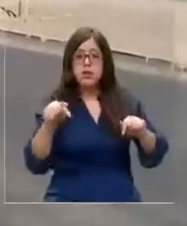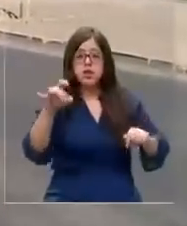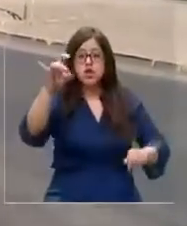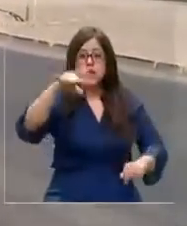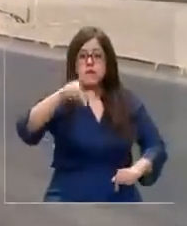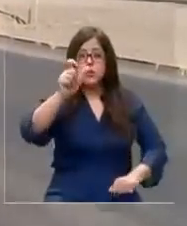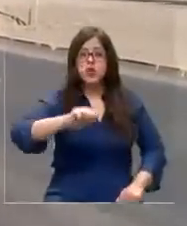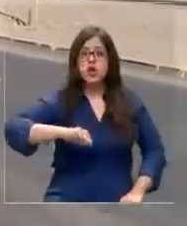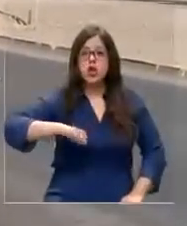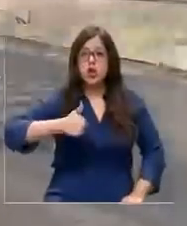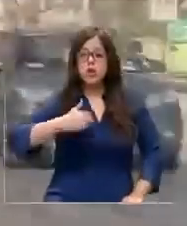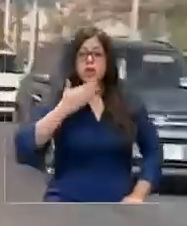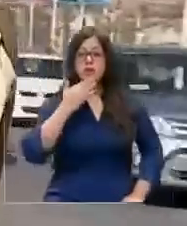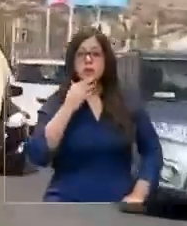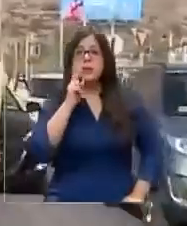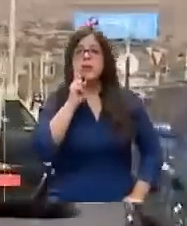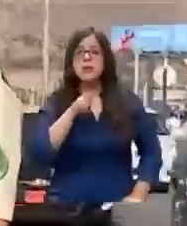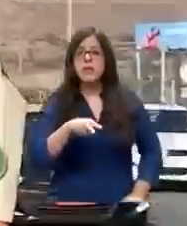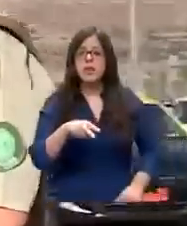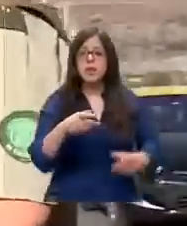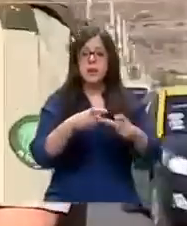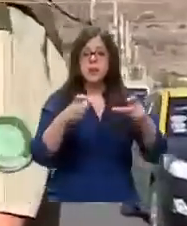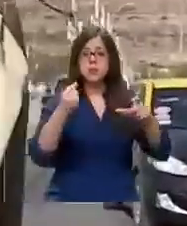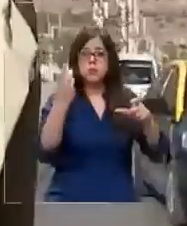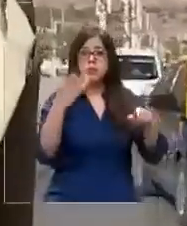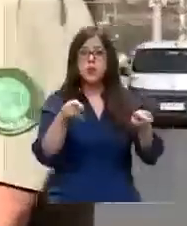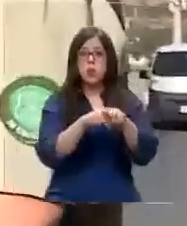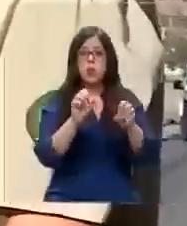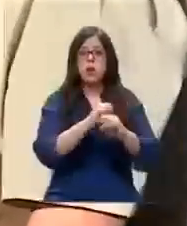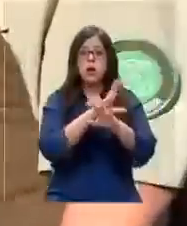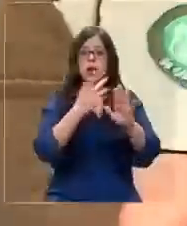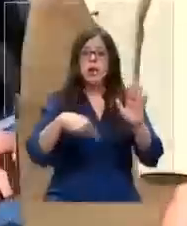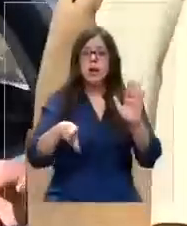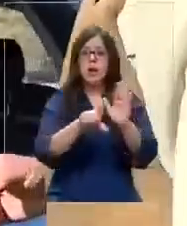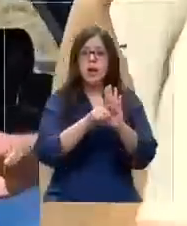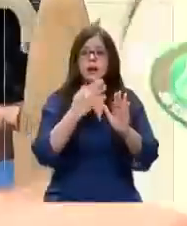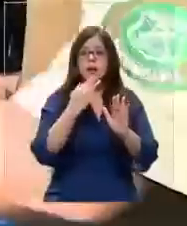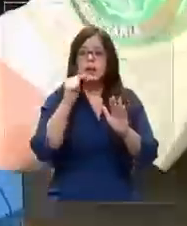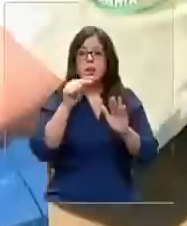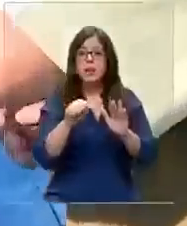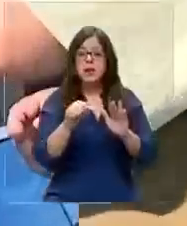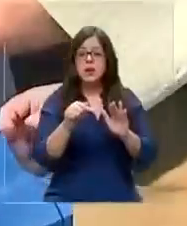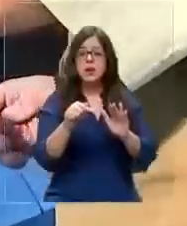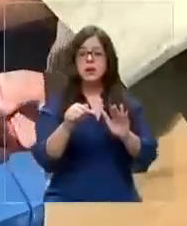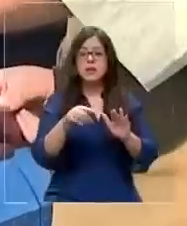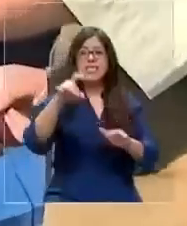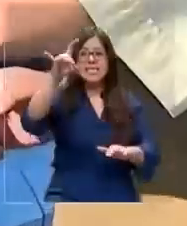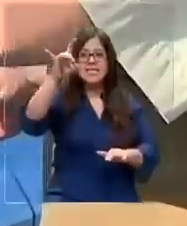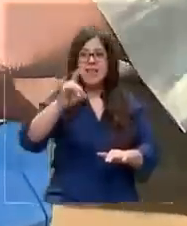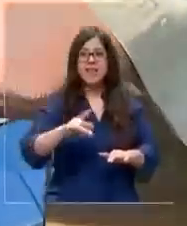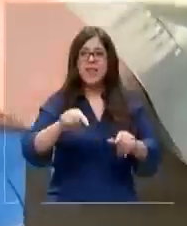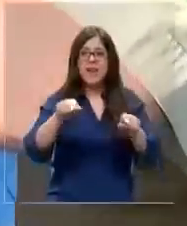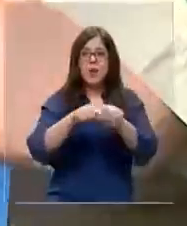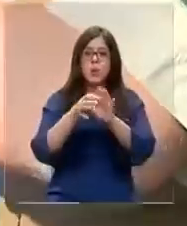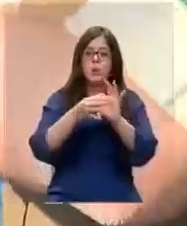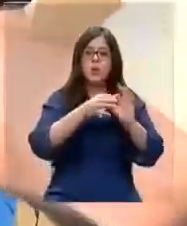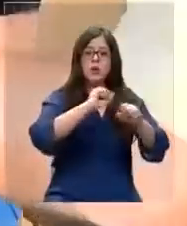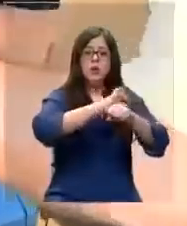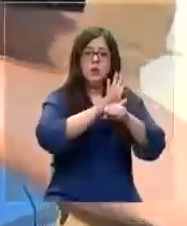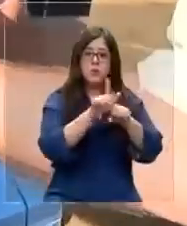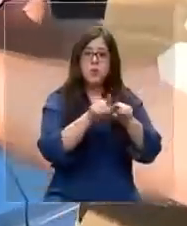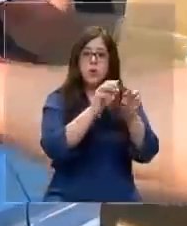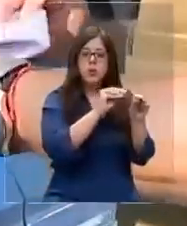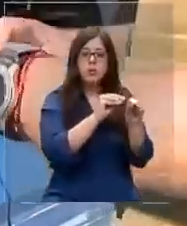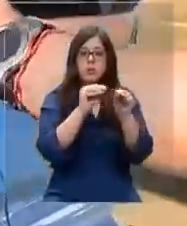joven, también transitaba sin patentes, aunque tenía clara la ley. Además de ello, incluso sabía que en medio de la pandemia se dio una